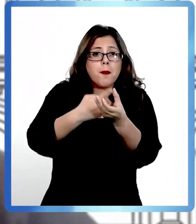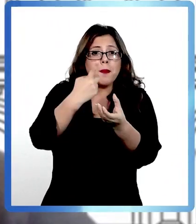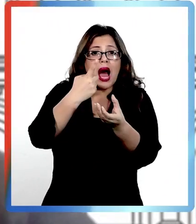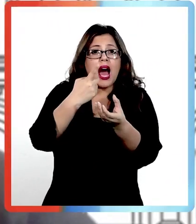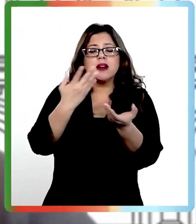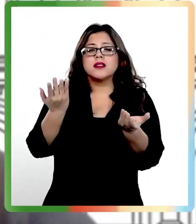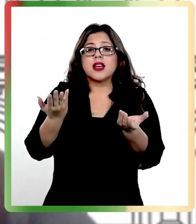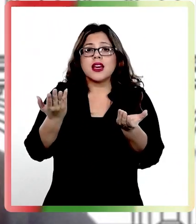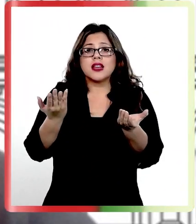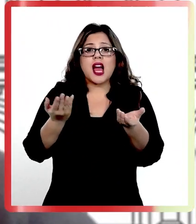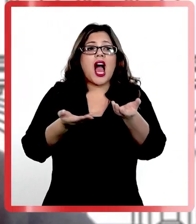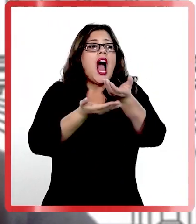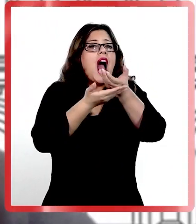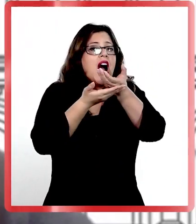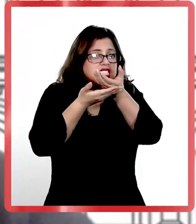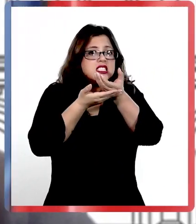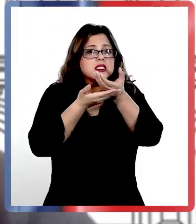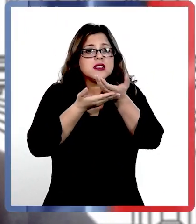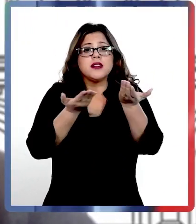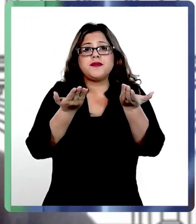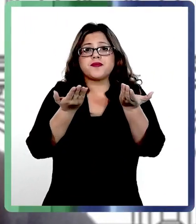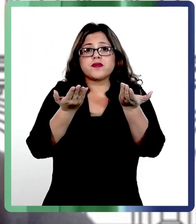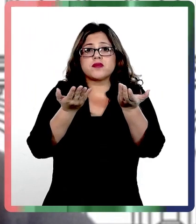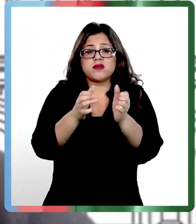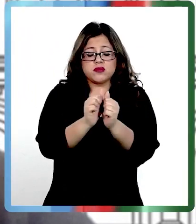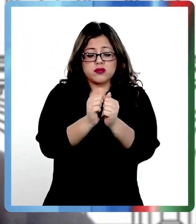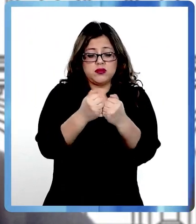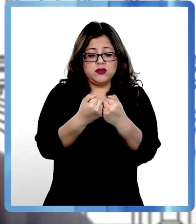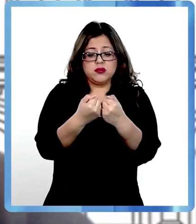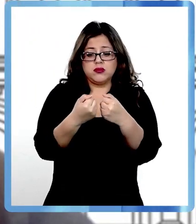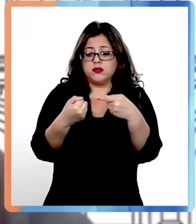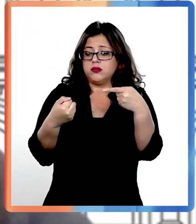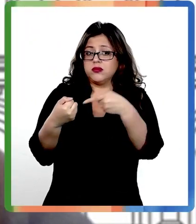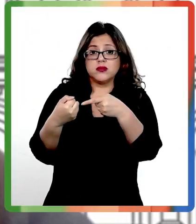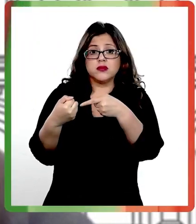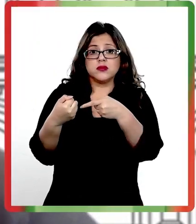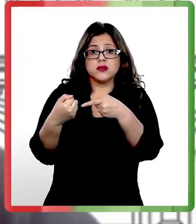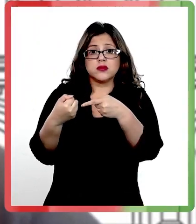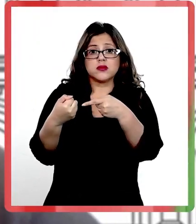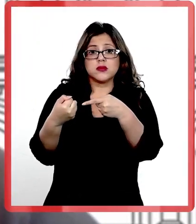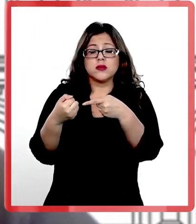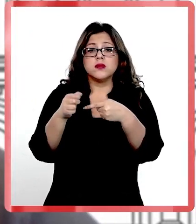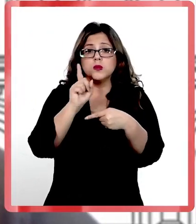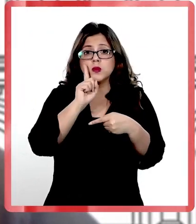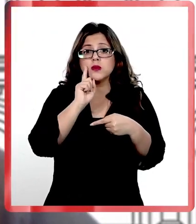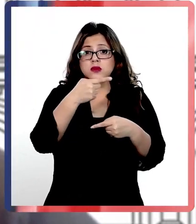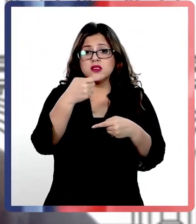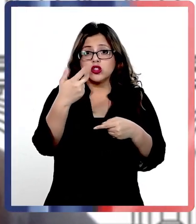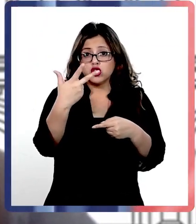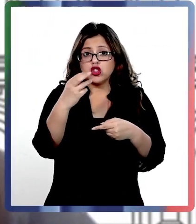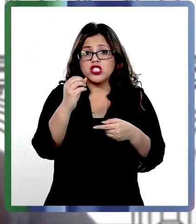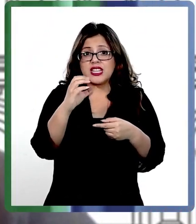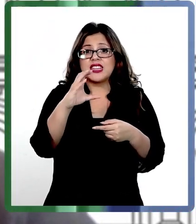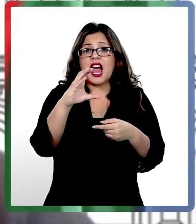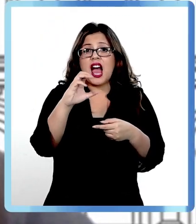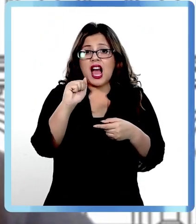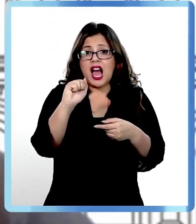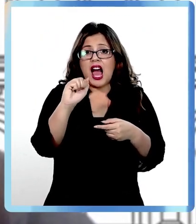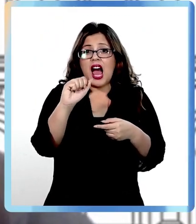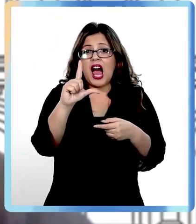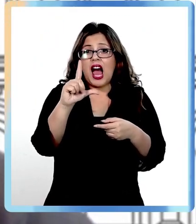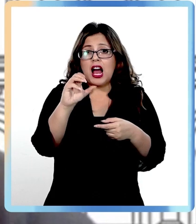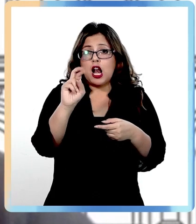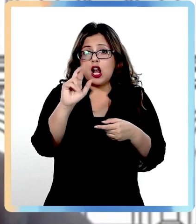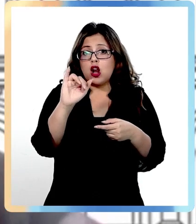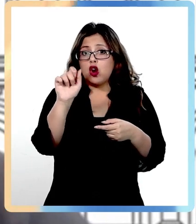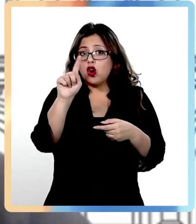choripán, ya la mitad de un pan marraqueta francés o batido ya tiene alrededor de ciento ochenta calorías solo.